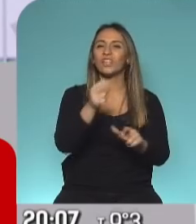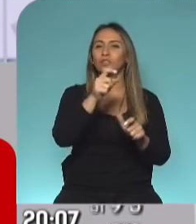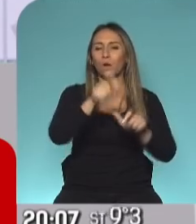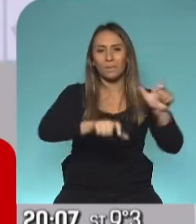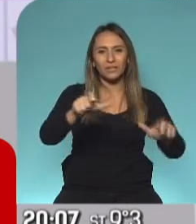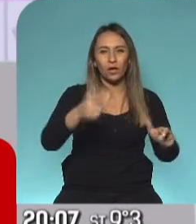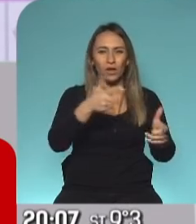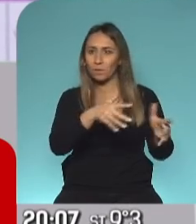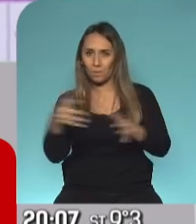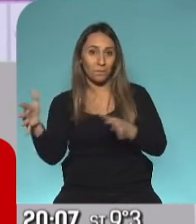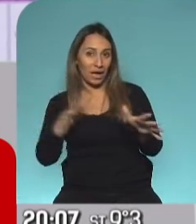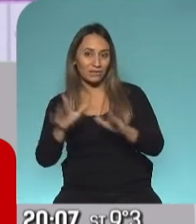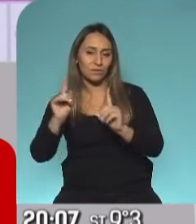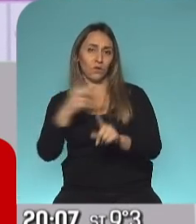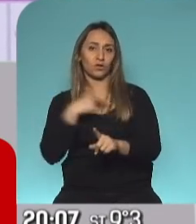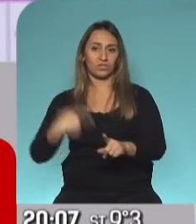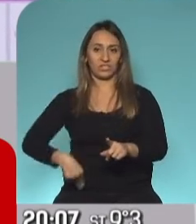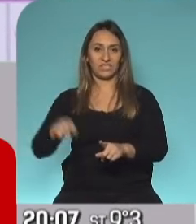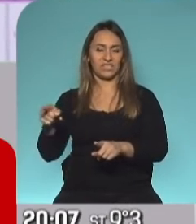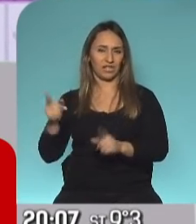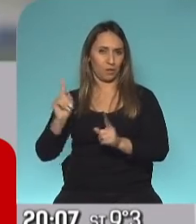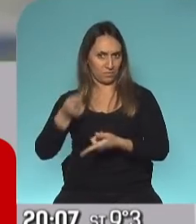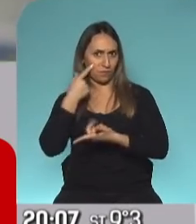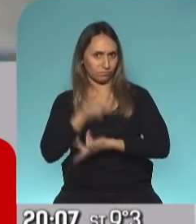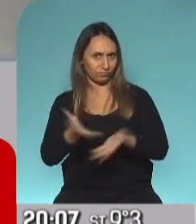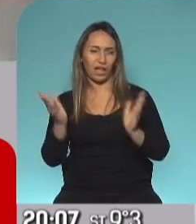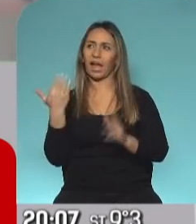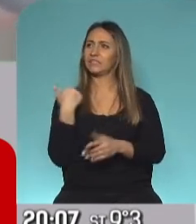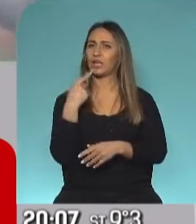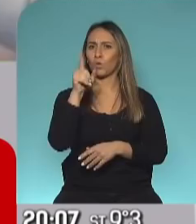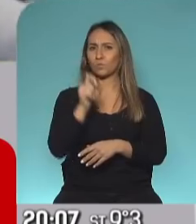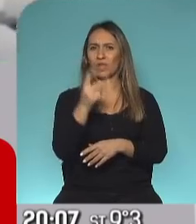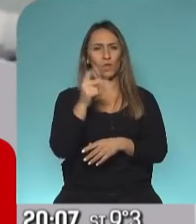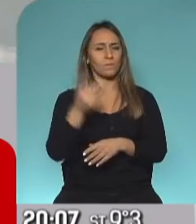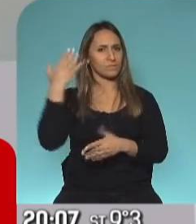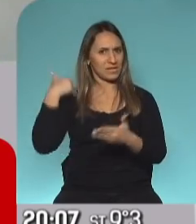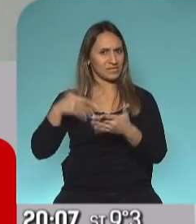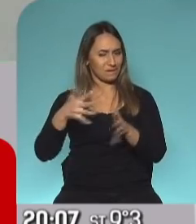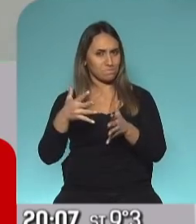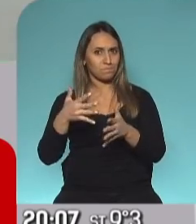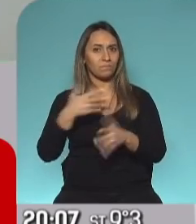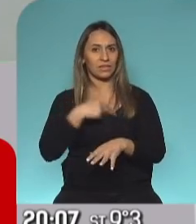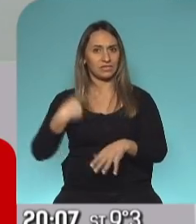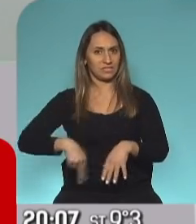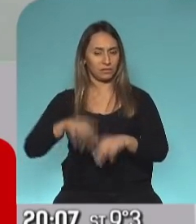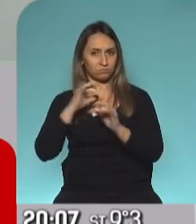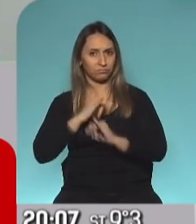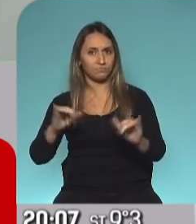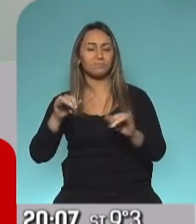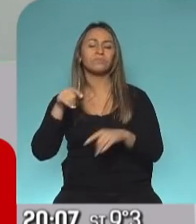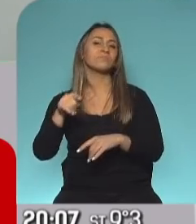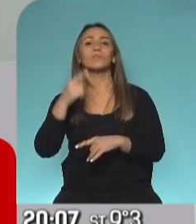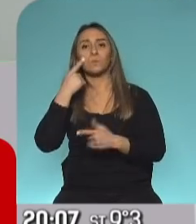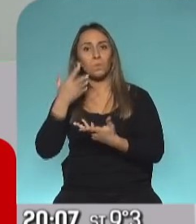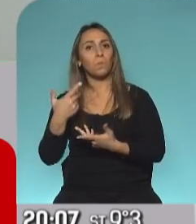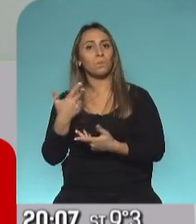lo mismo que mostraron los chinos hace cuestión de un mes y pico, dos meses ya, que destruían los